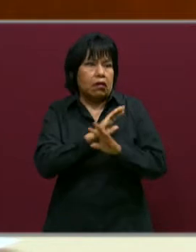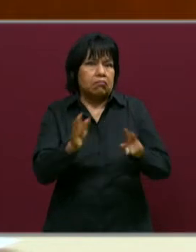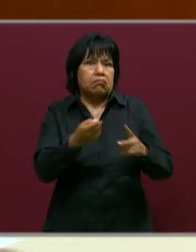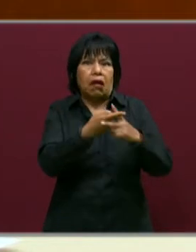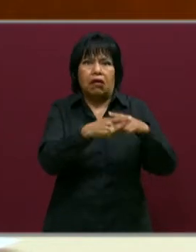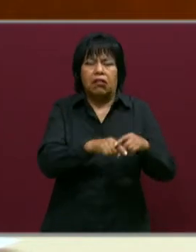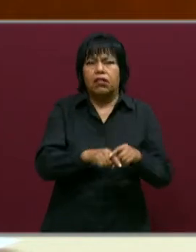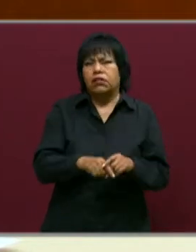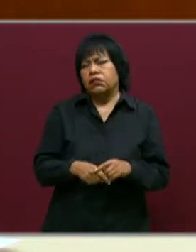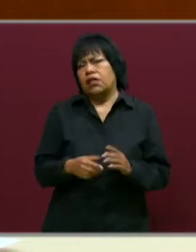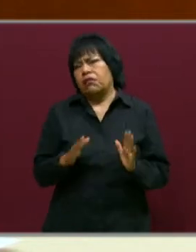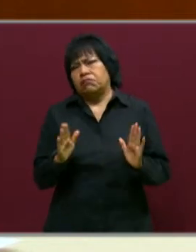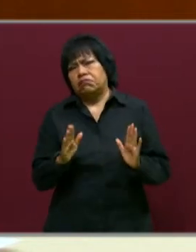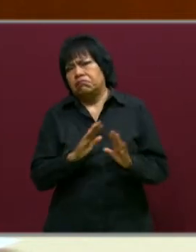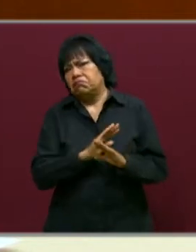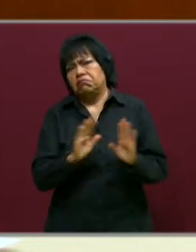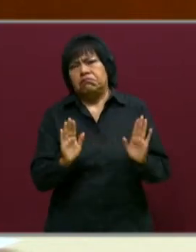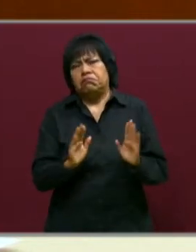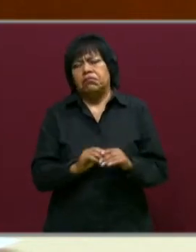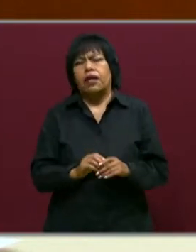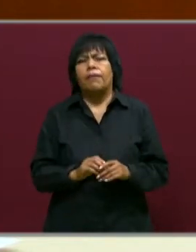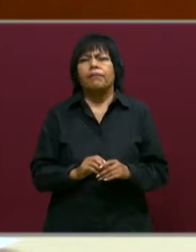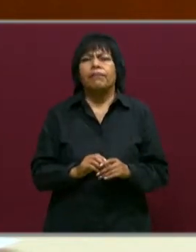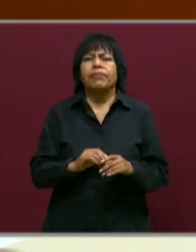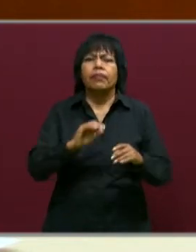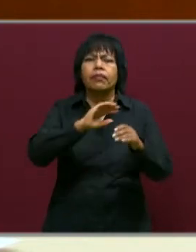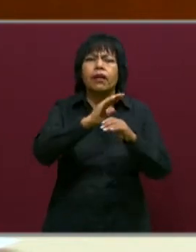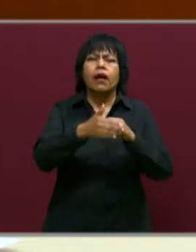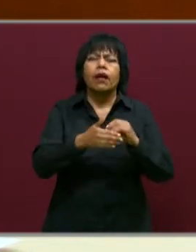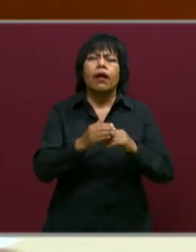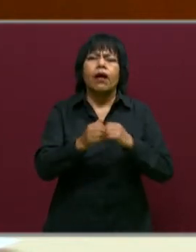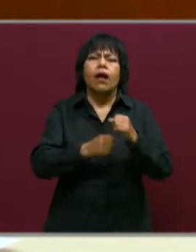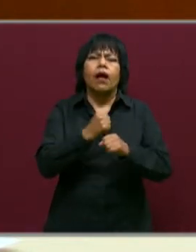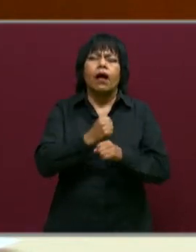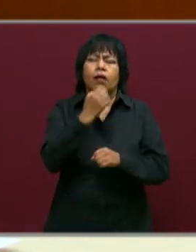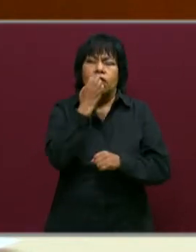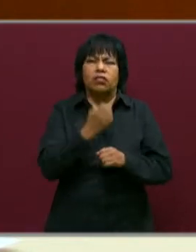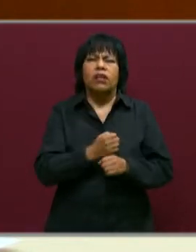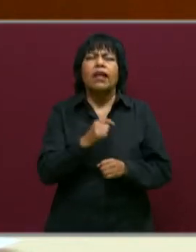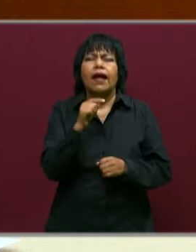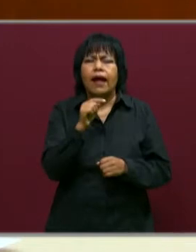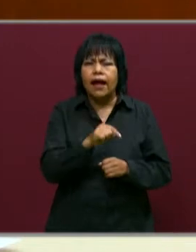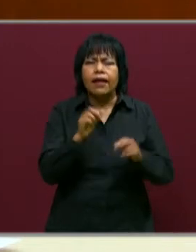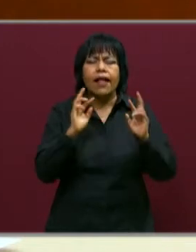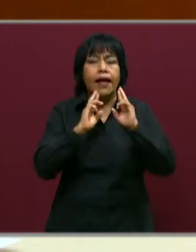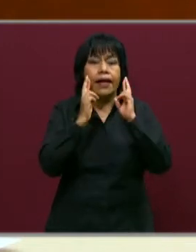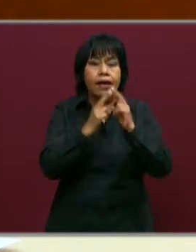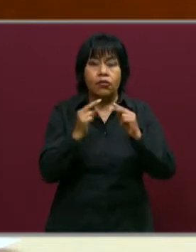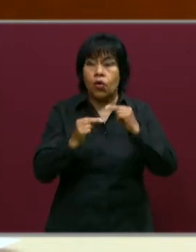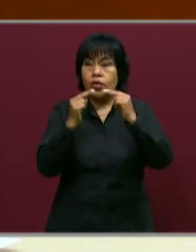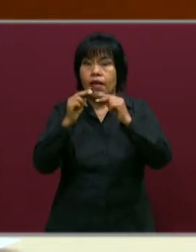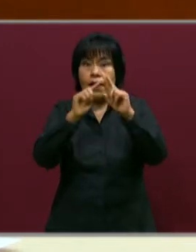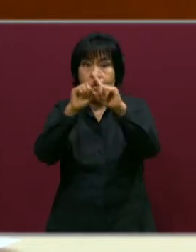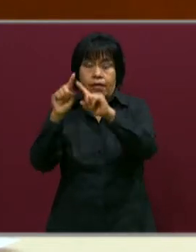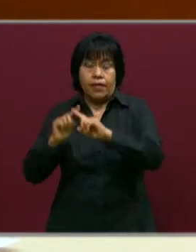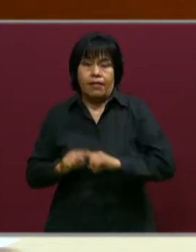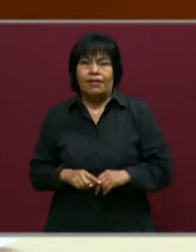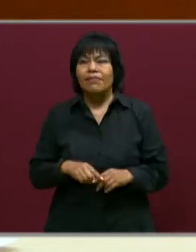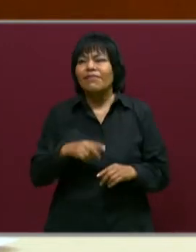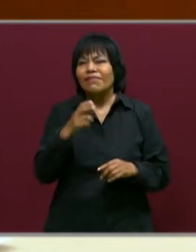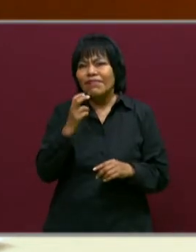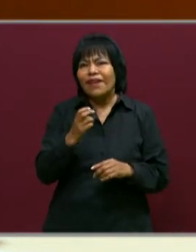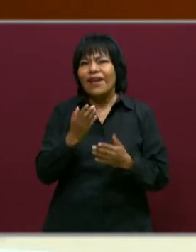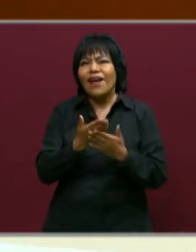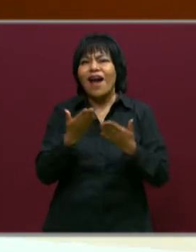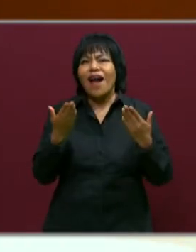un par de meses o así ya se va a cerrar el ciclo escolar, de lo que allí se dijo para diferentes niveles escolares. Y es por eso que hoy están